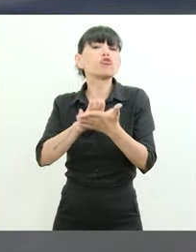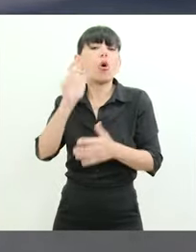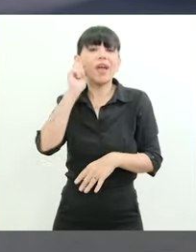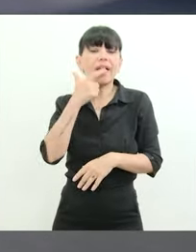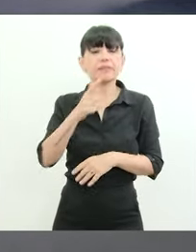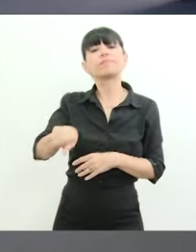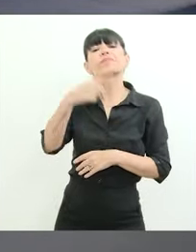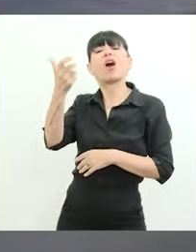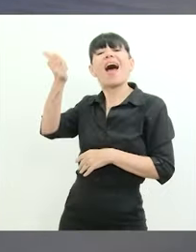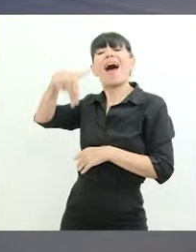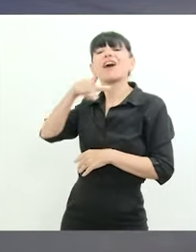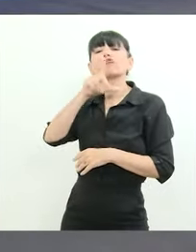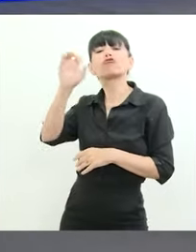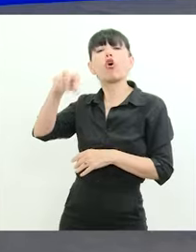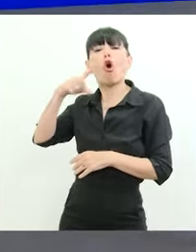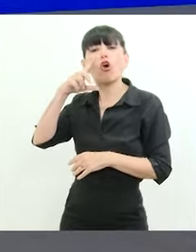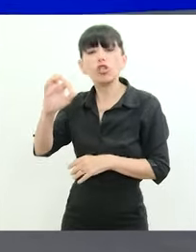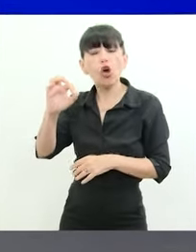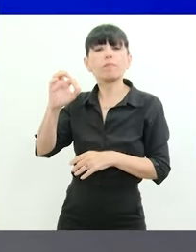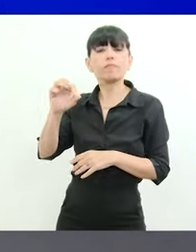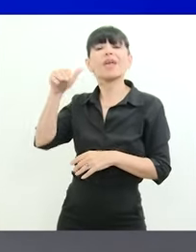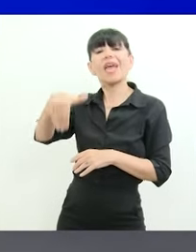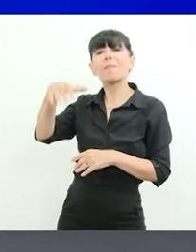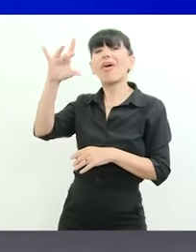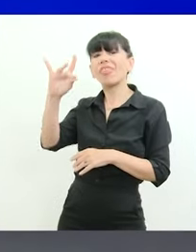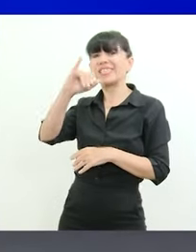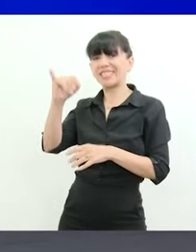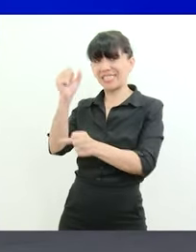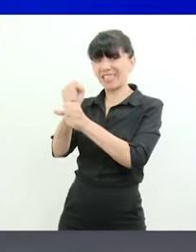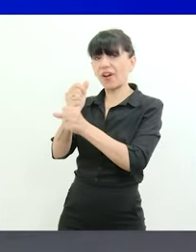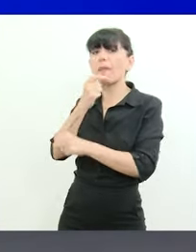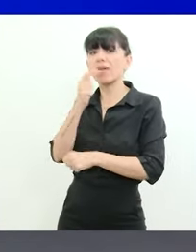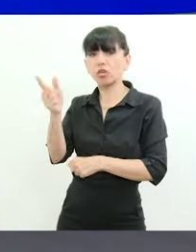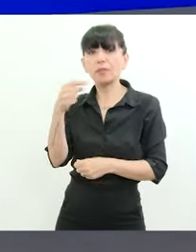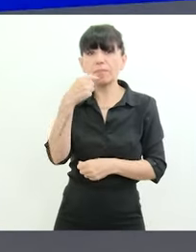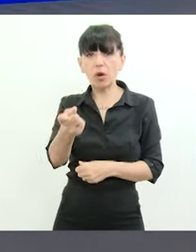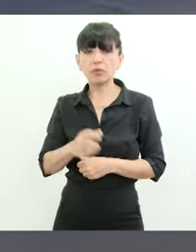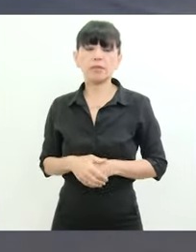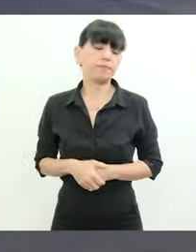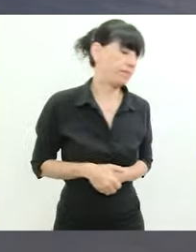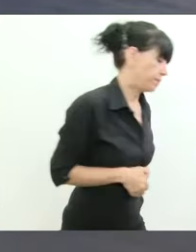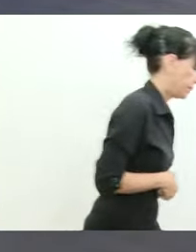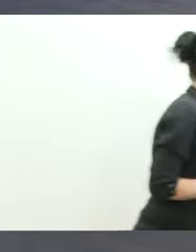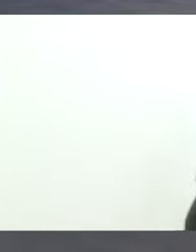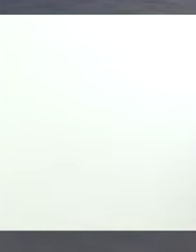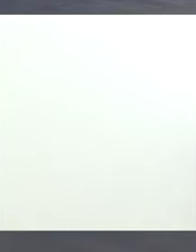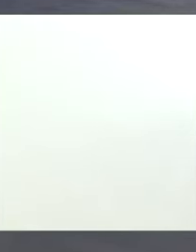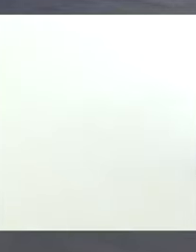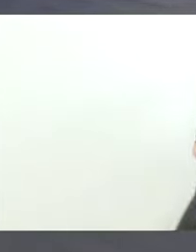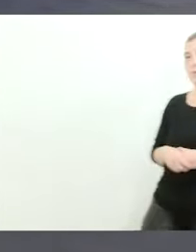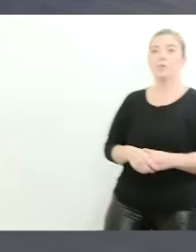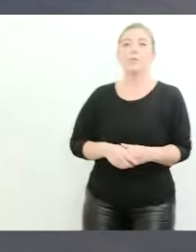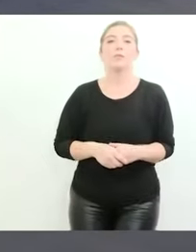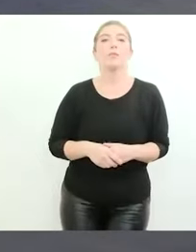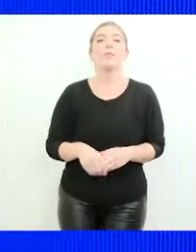Antonio Rico Bene, pertenece a MDZ de Mendoza y a continuación su pregunta. Sí, Ministro, yo le quería comenzar